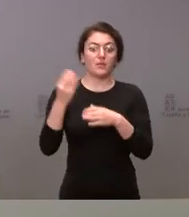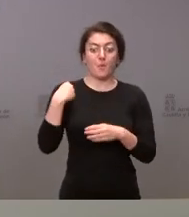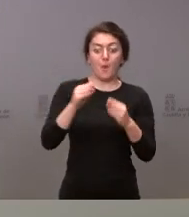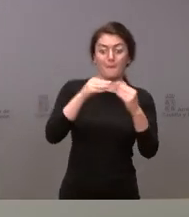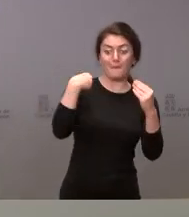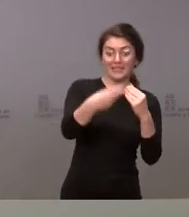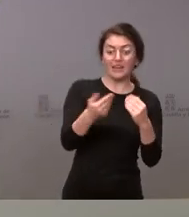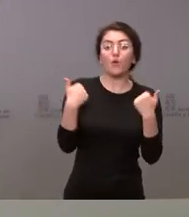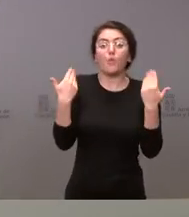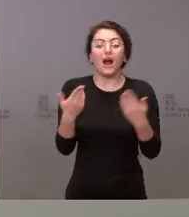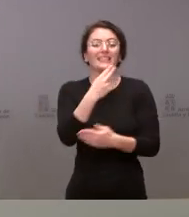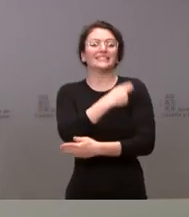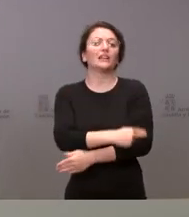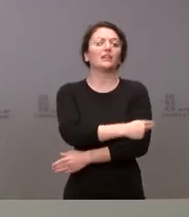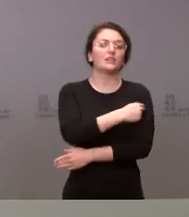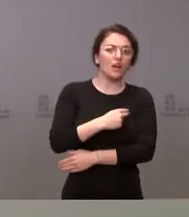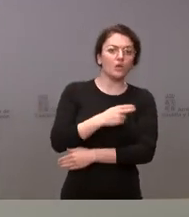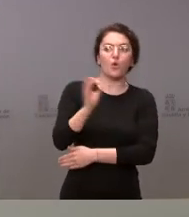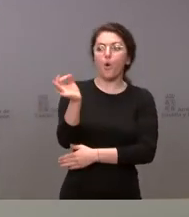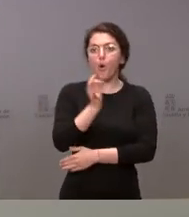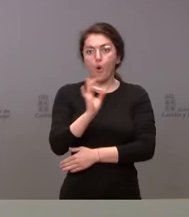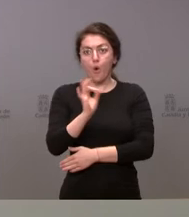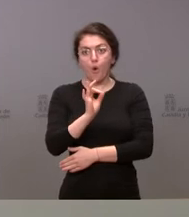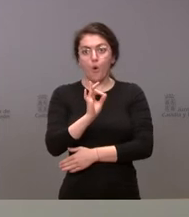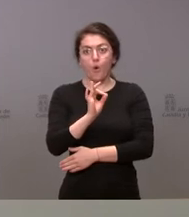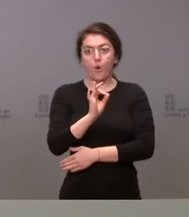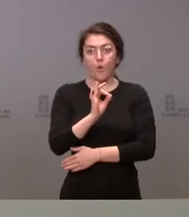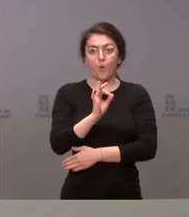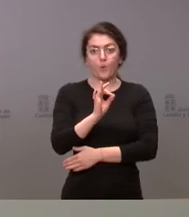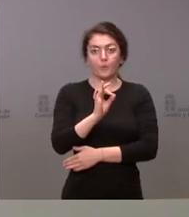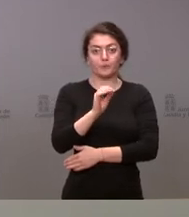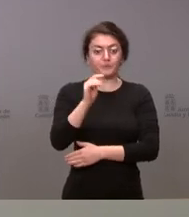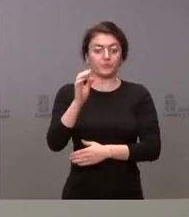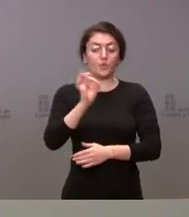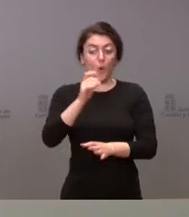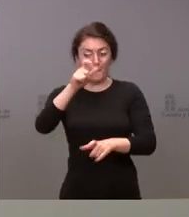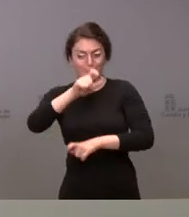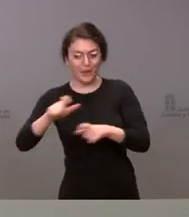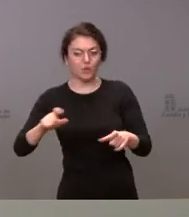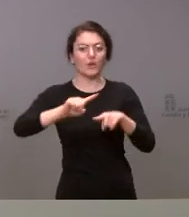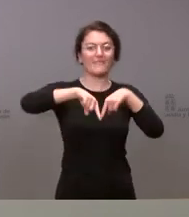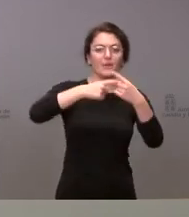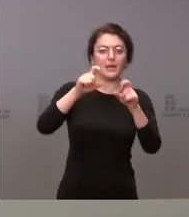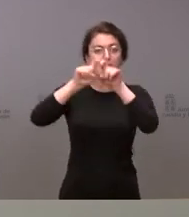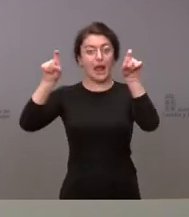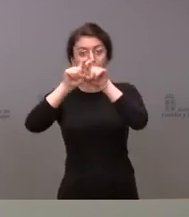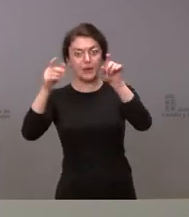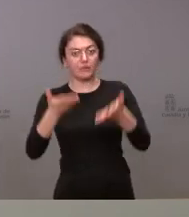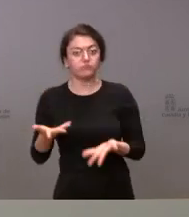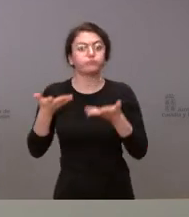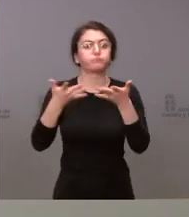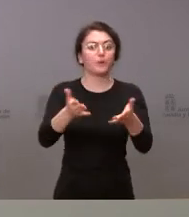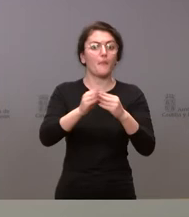sanitario o de cualquier otra característica, y el que pueda aportar desde la solidaridad muchas personas, familias o empresas que están llamando